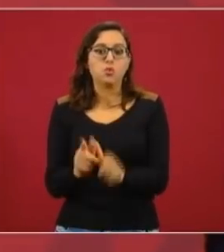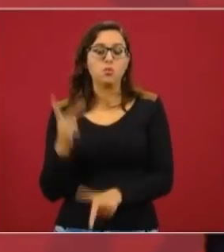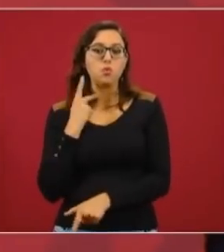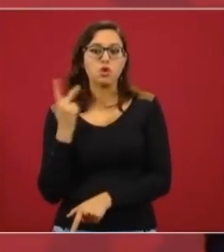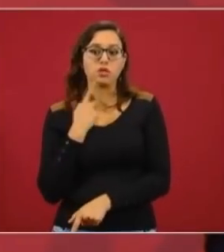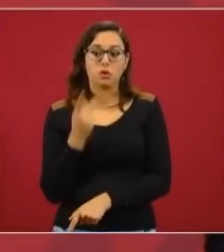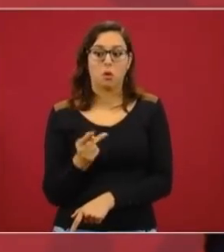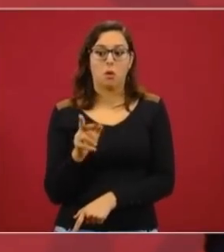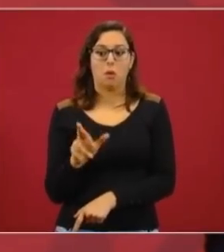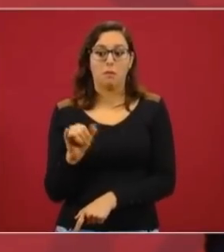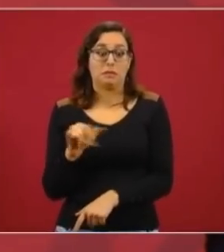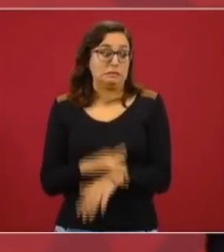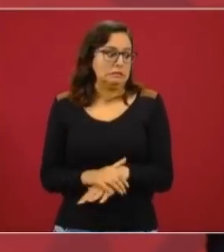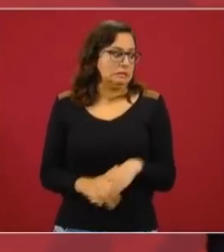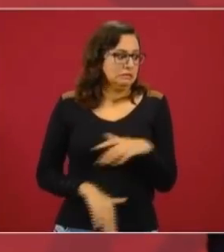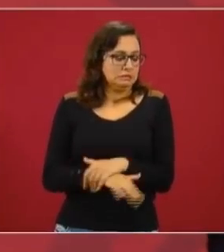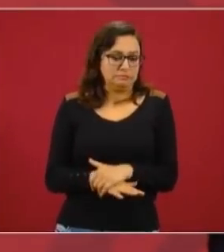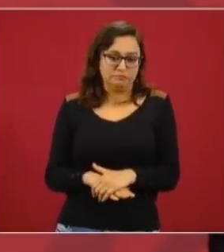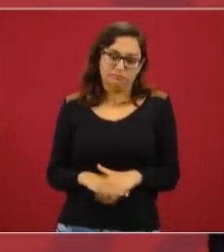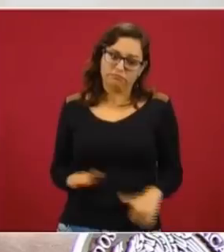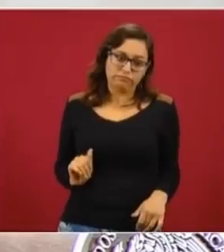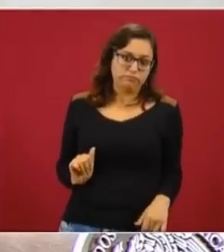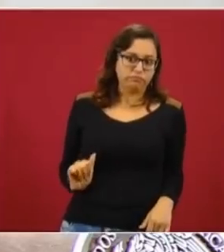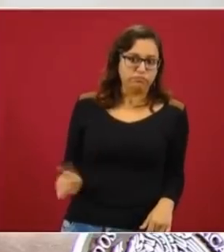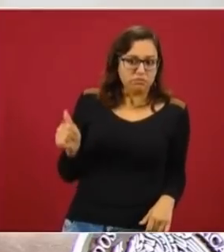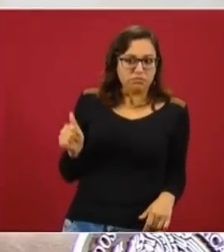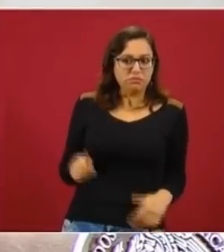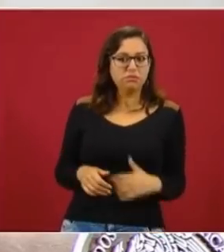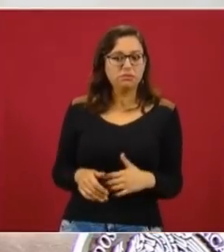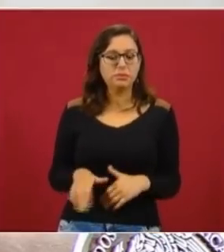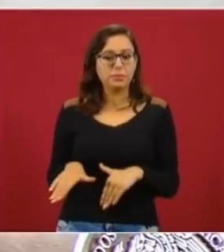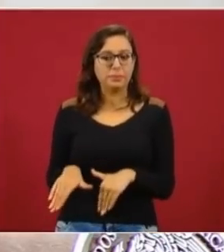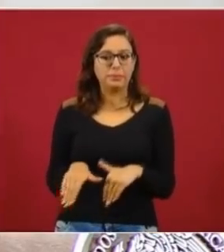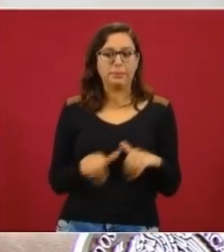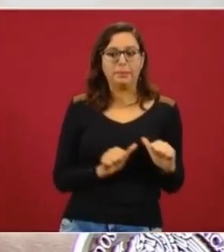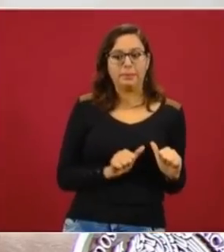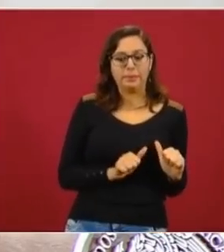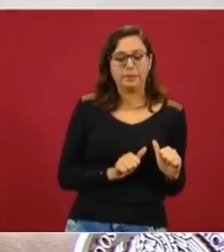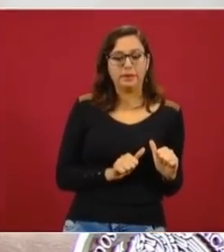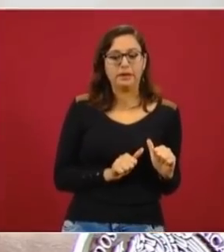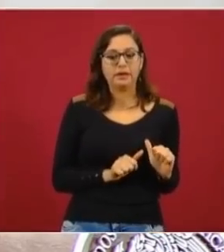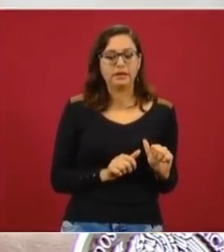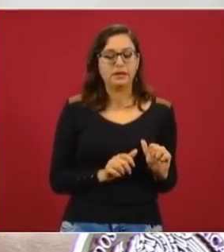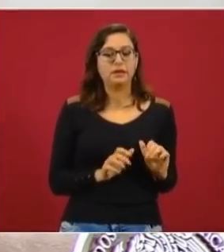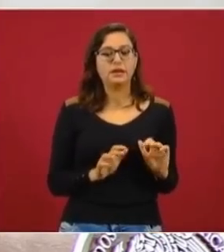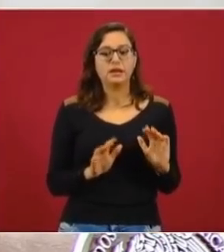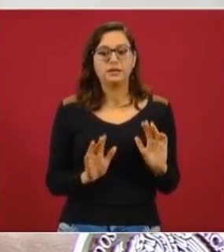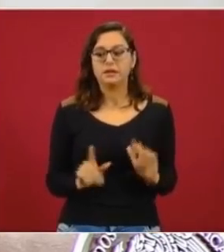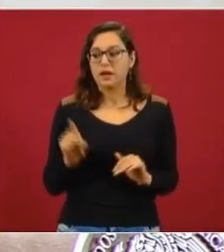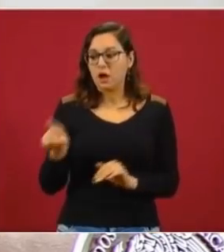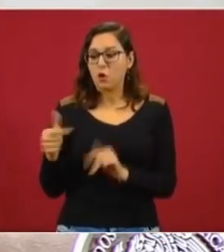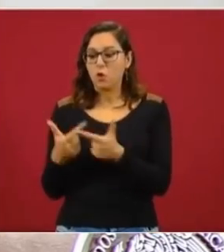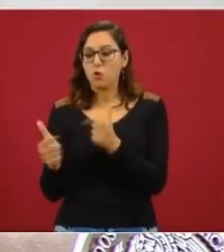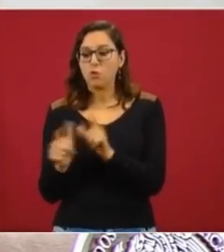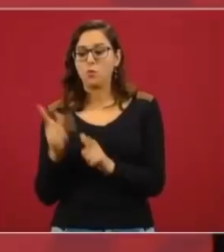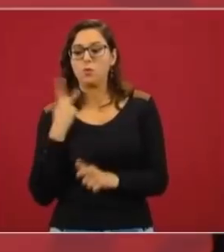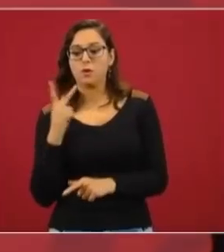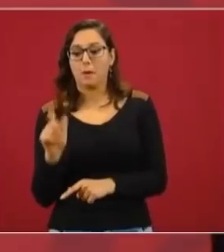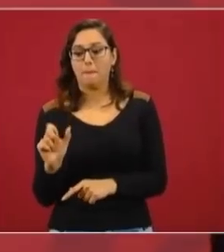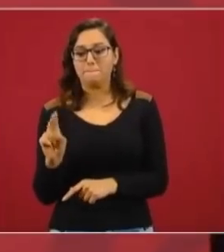y ya están dejando sólo a los del PAN.